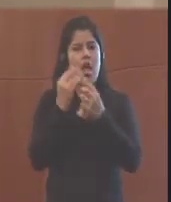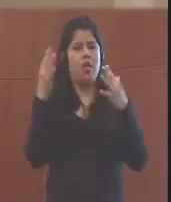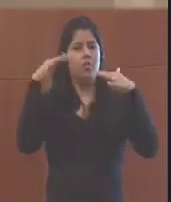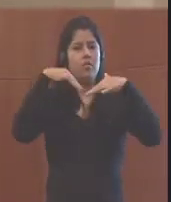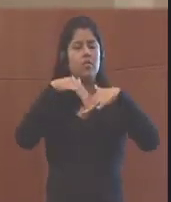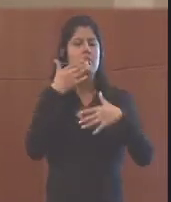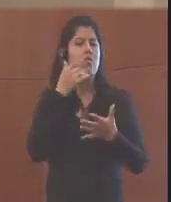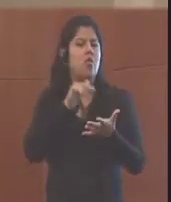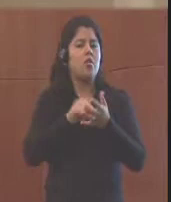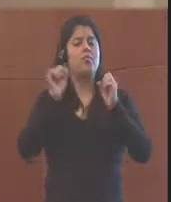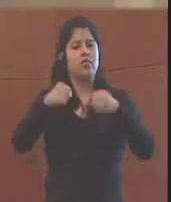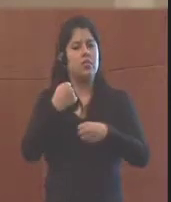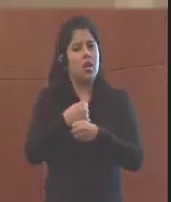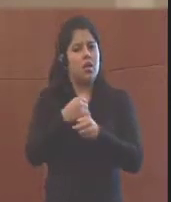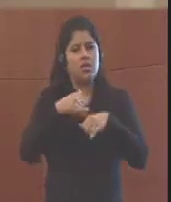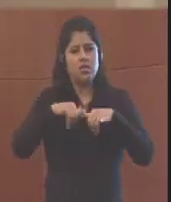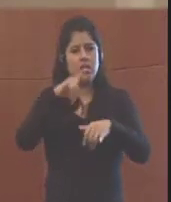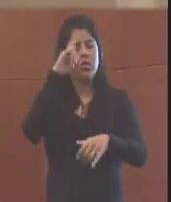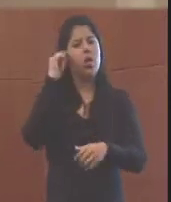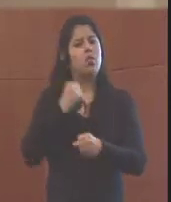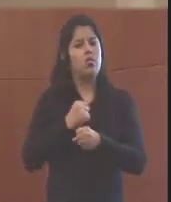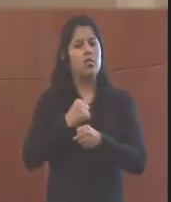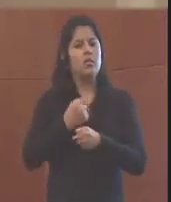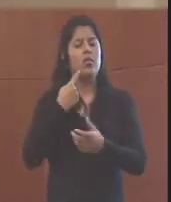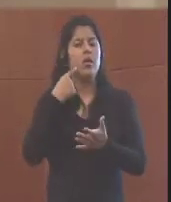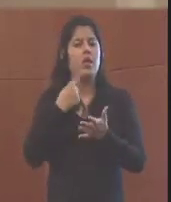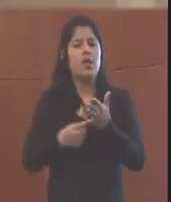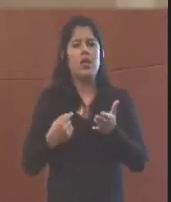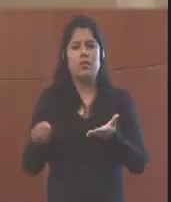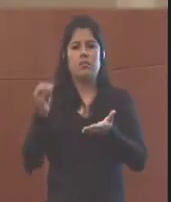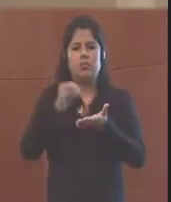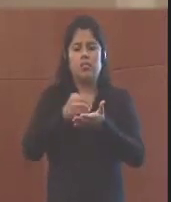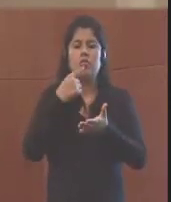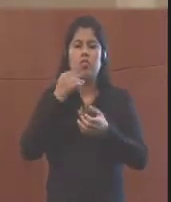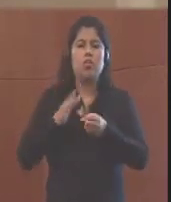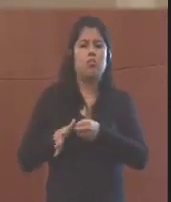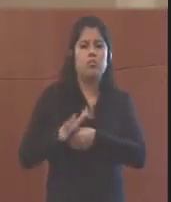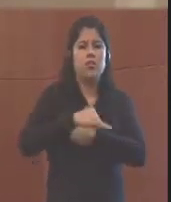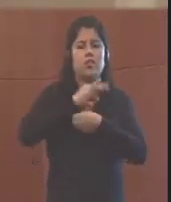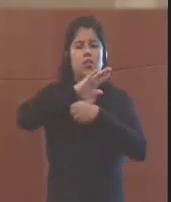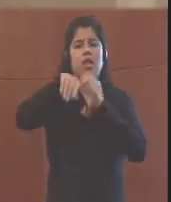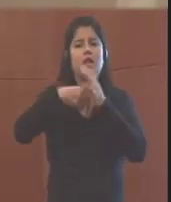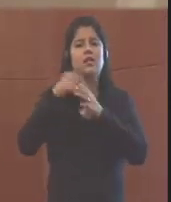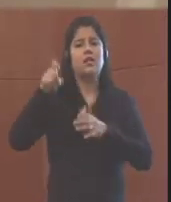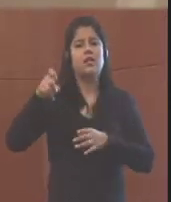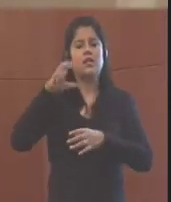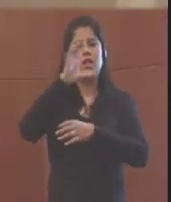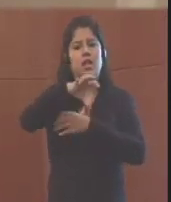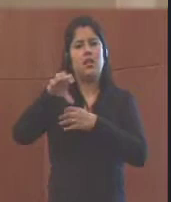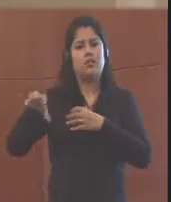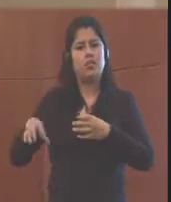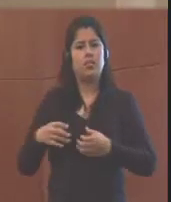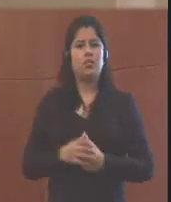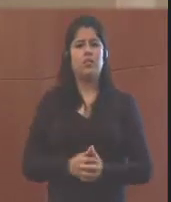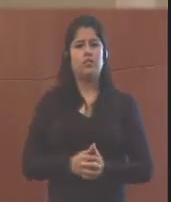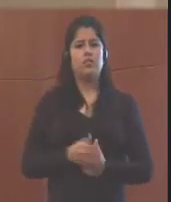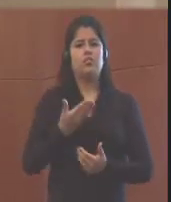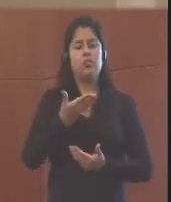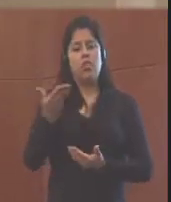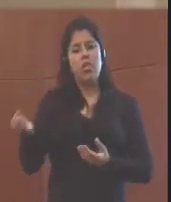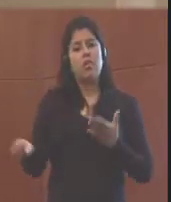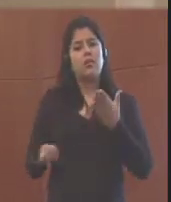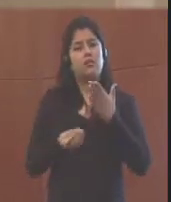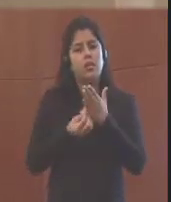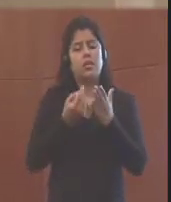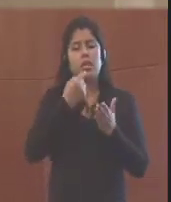hacemos, no estamos haciendo nuestro trabajo en responder completamente a las necesidades de las poblaciones. La otra cosa que